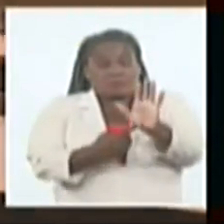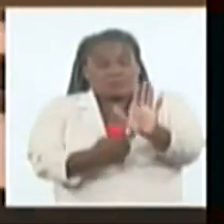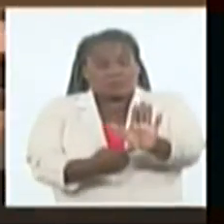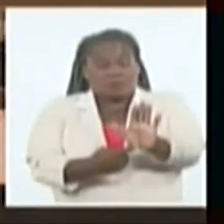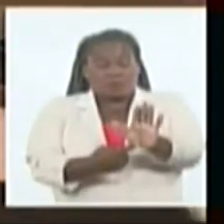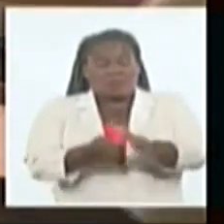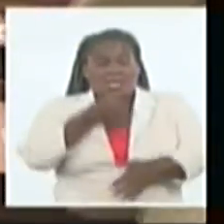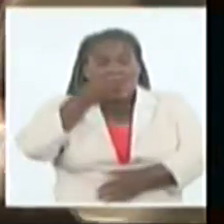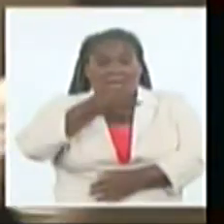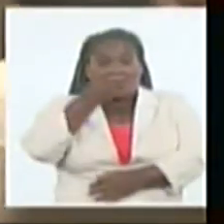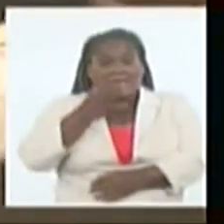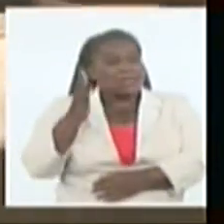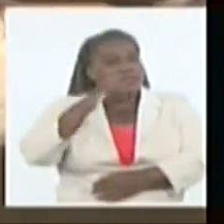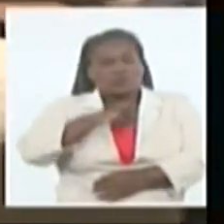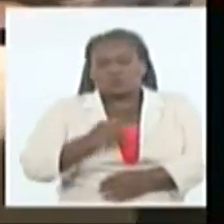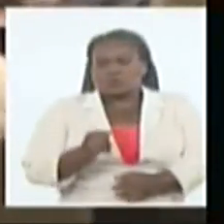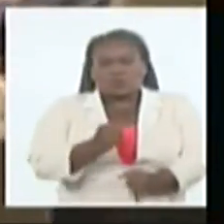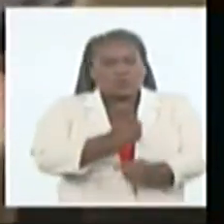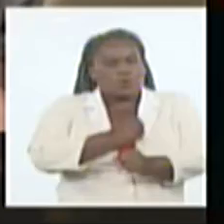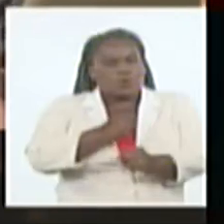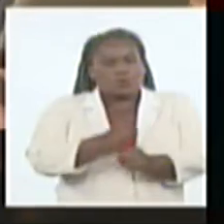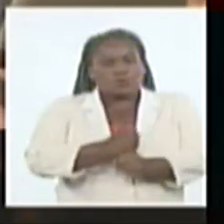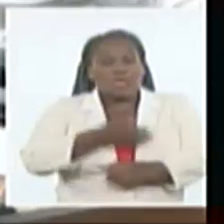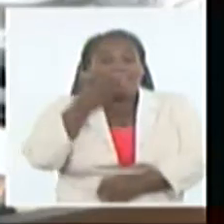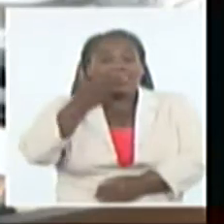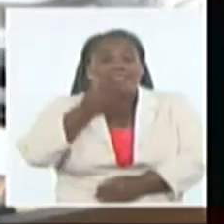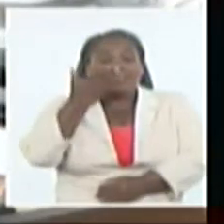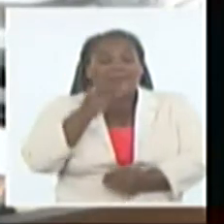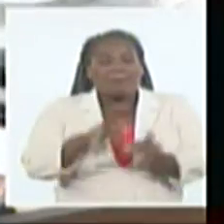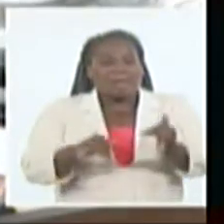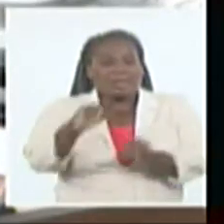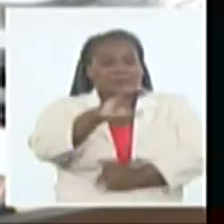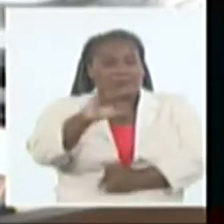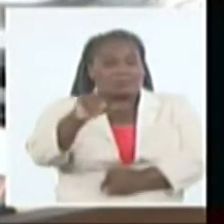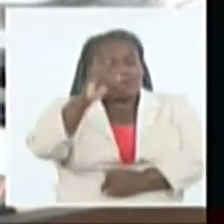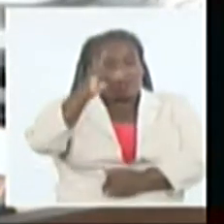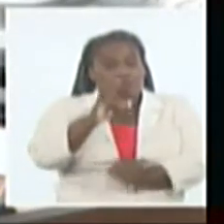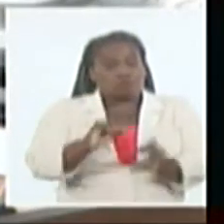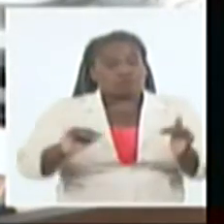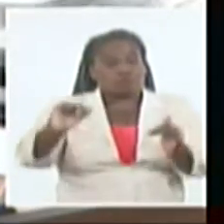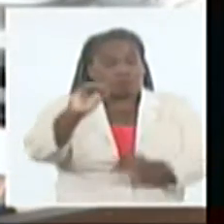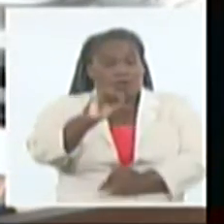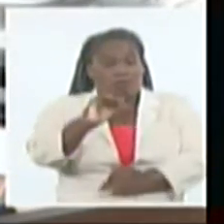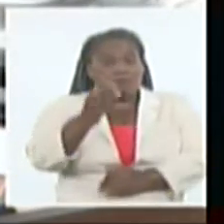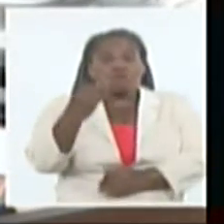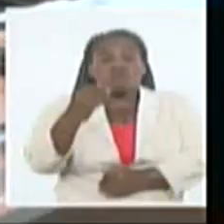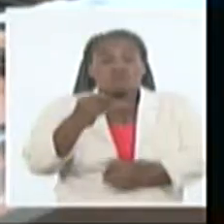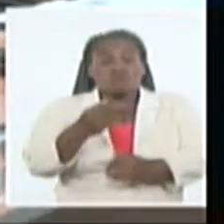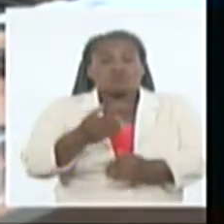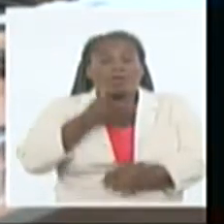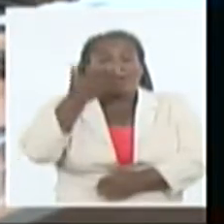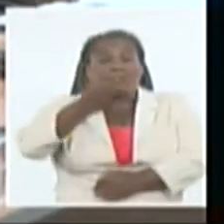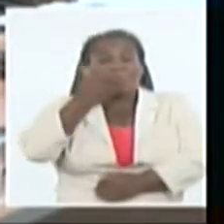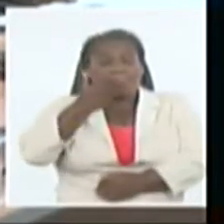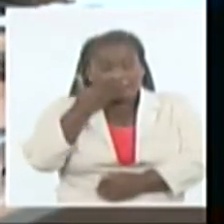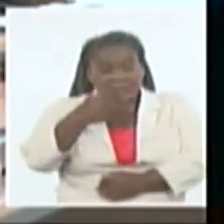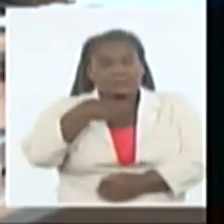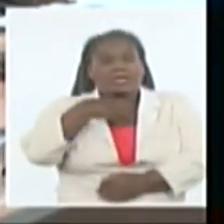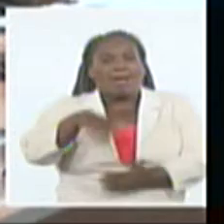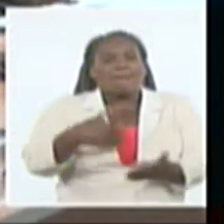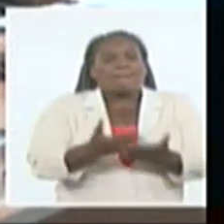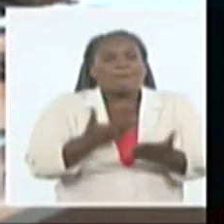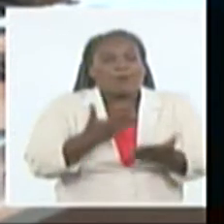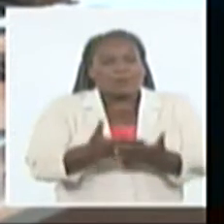utilizadas adecuadamente, las tesis de maestrías y doctorados, muchas de las cuales tienen propuestas para mejorar la actividad